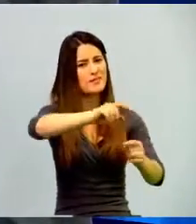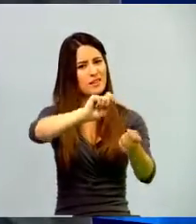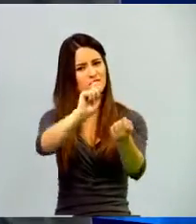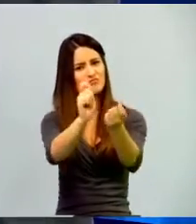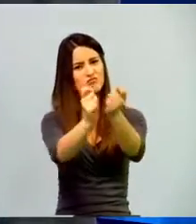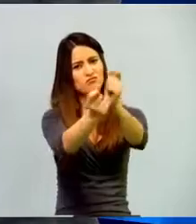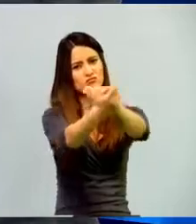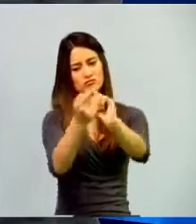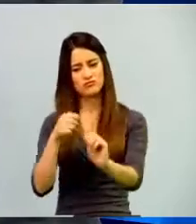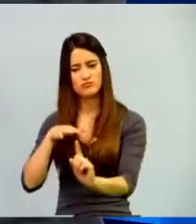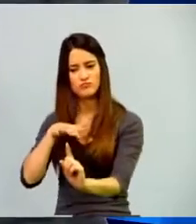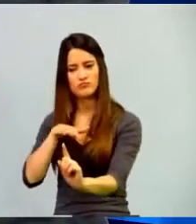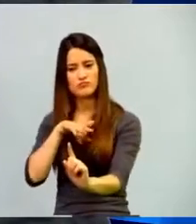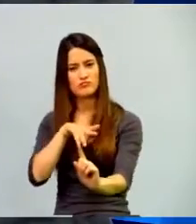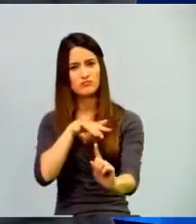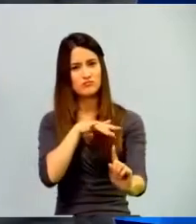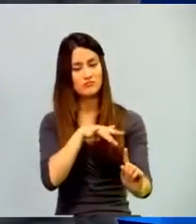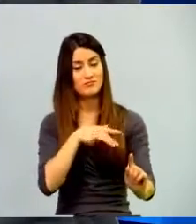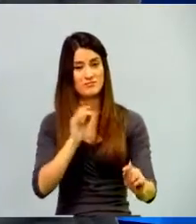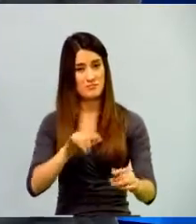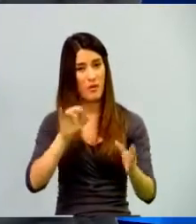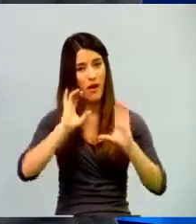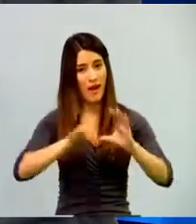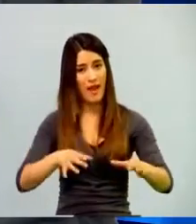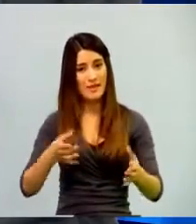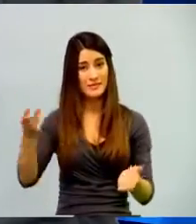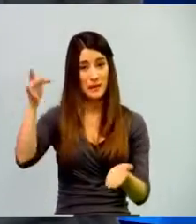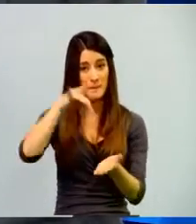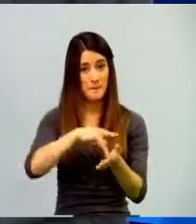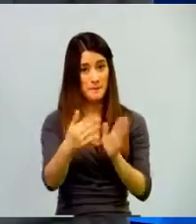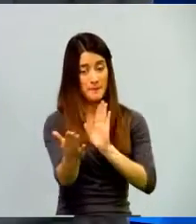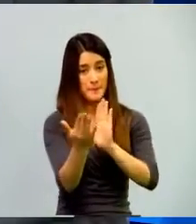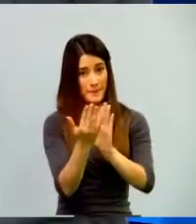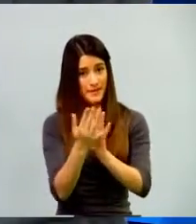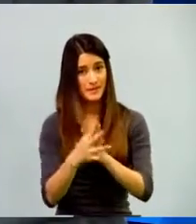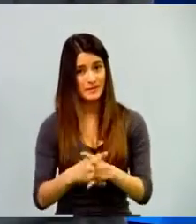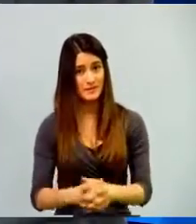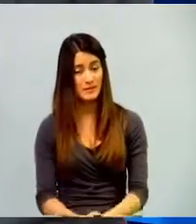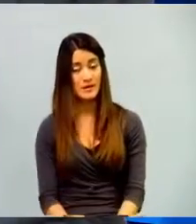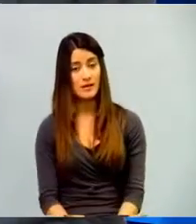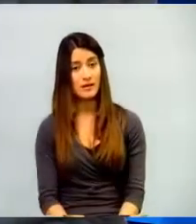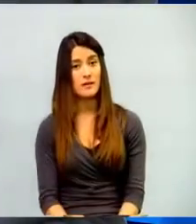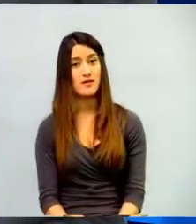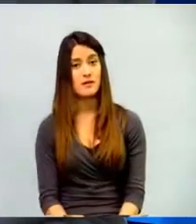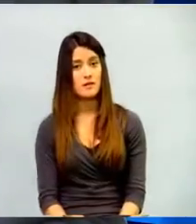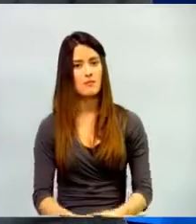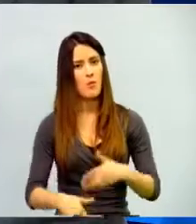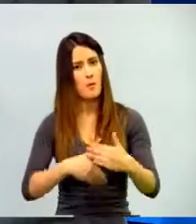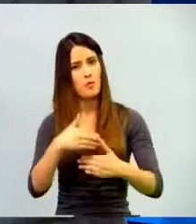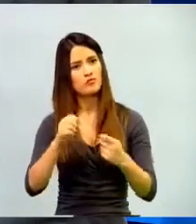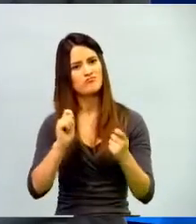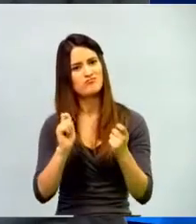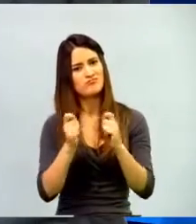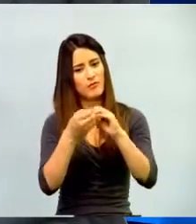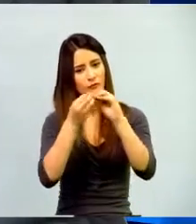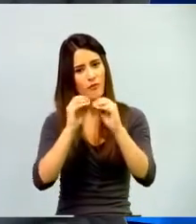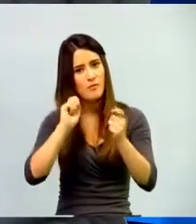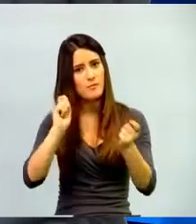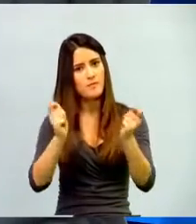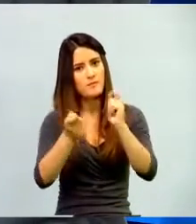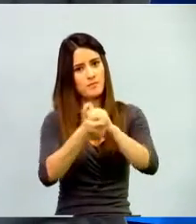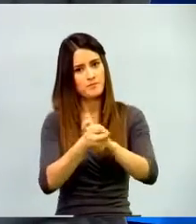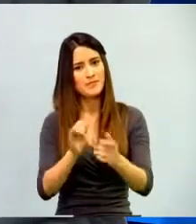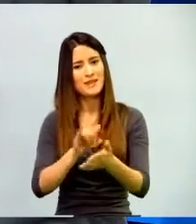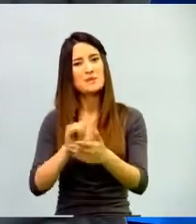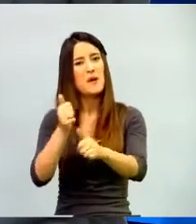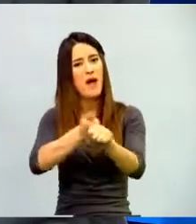Lo chévere es que nosotros como educadores de esta etapa temprana del nuevo siglo tenemos la obligación y la responsabilidad de fijarnos qué